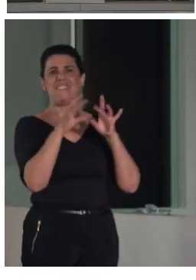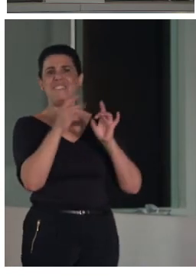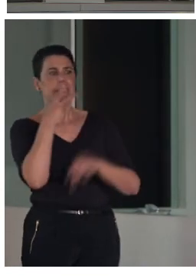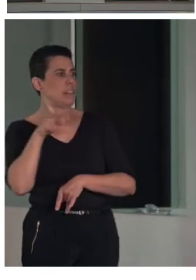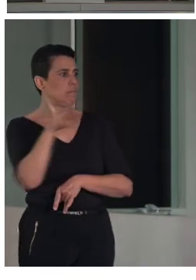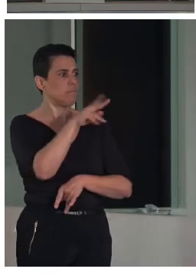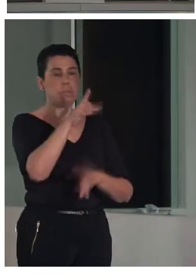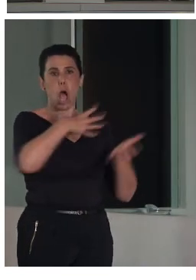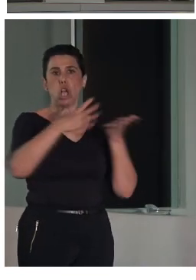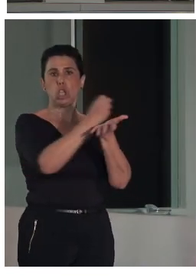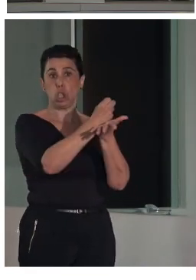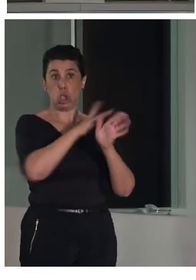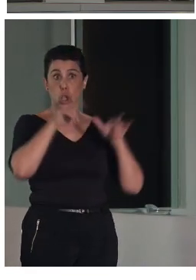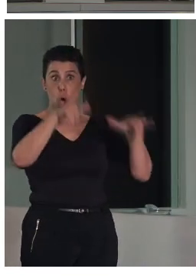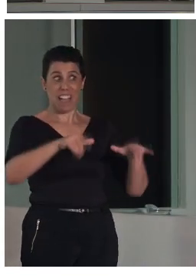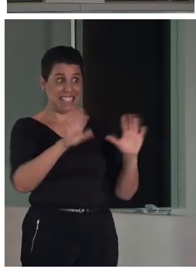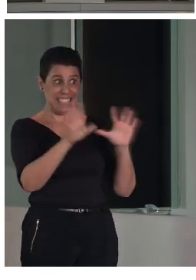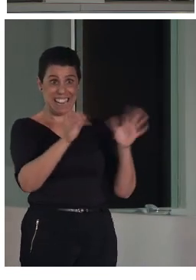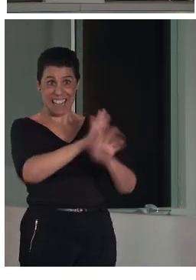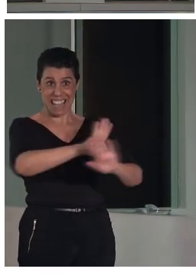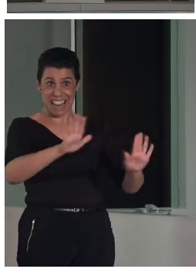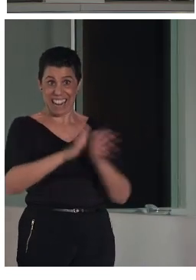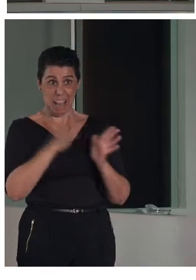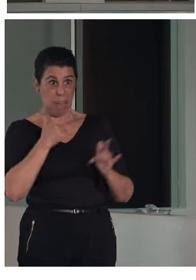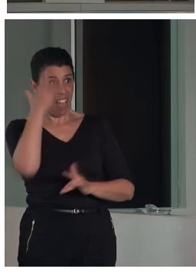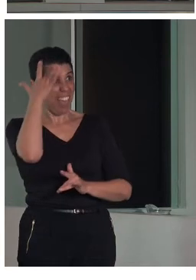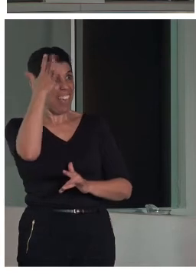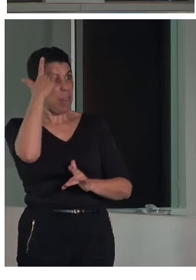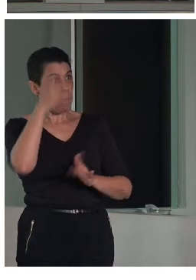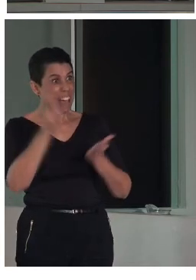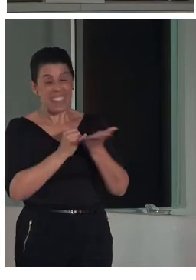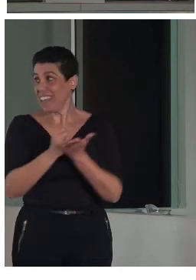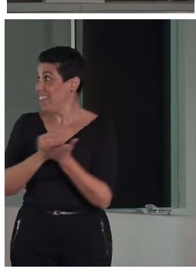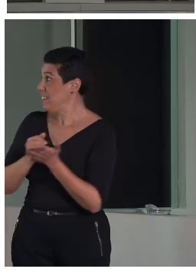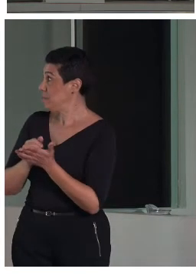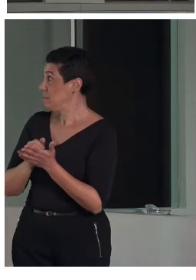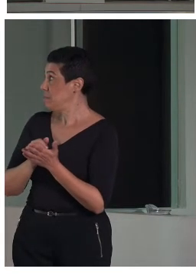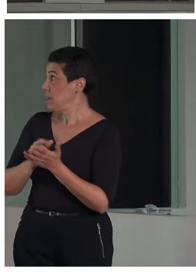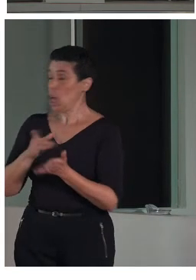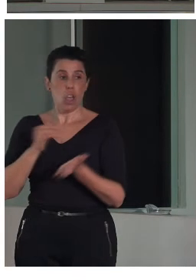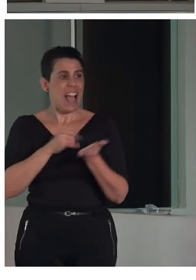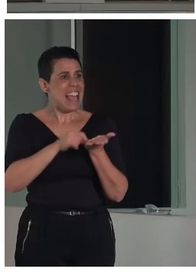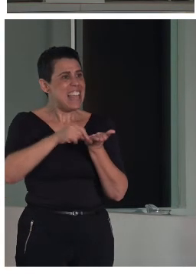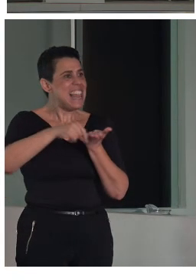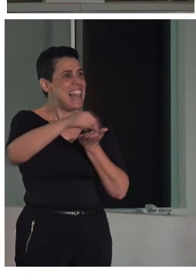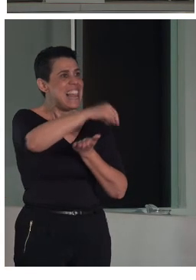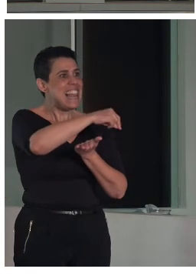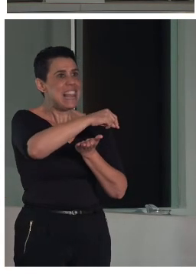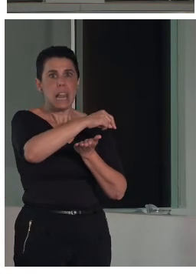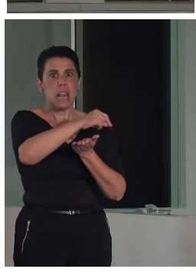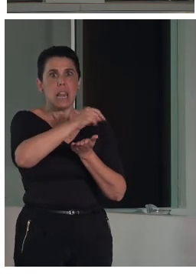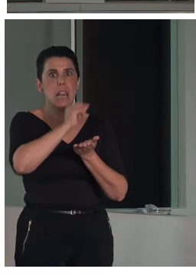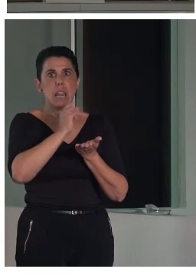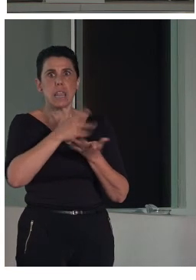caso haber puesto imaginaos todas esas líneas aquí hubiese sido totalmente imposible